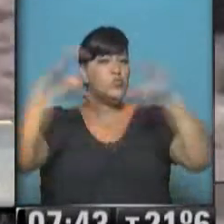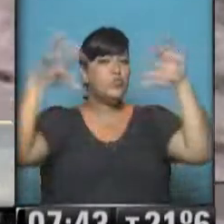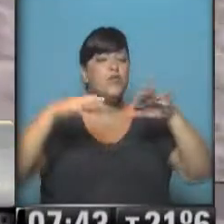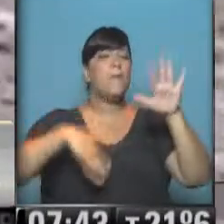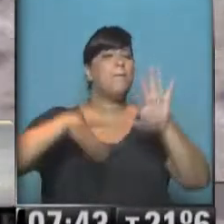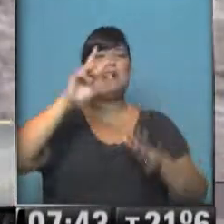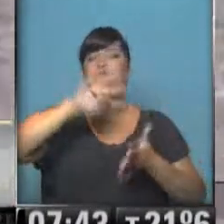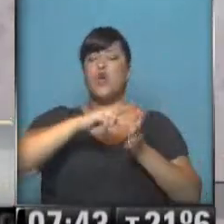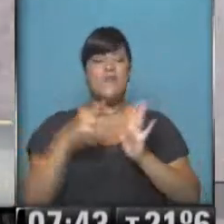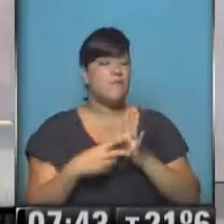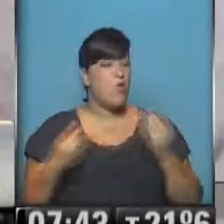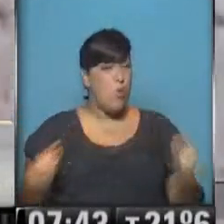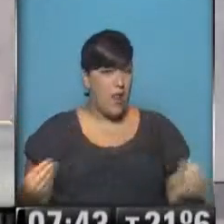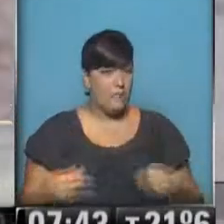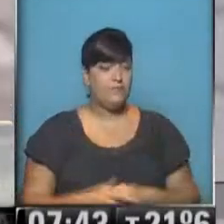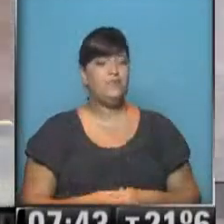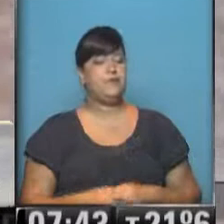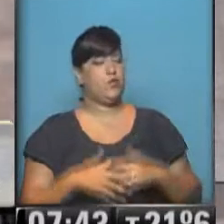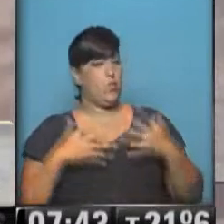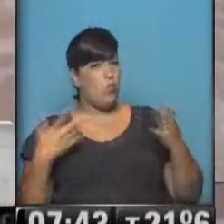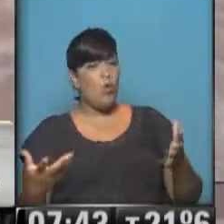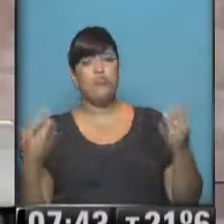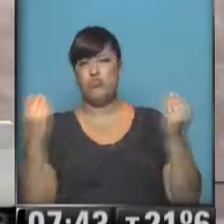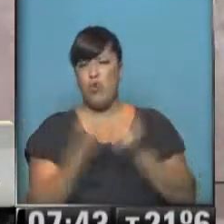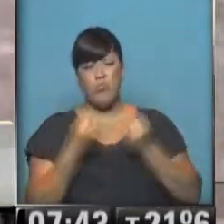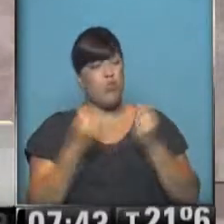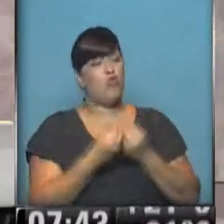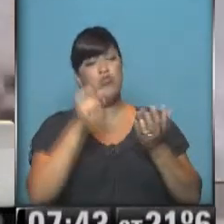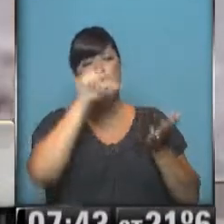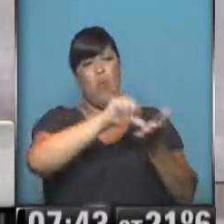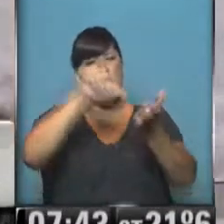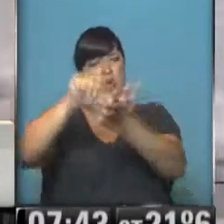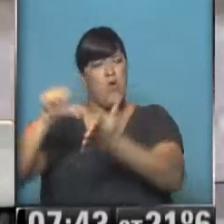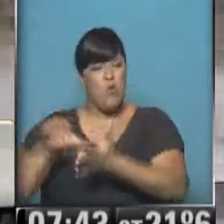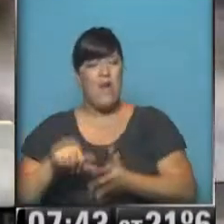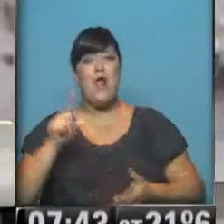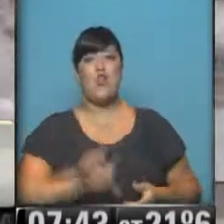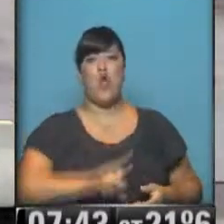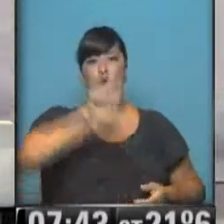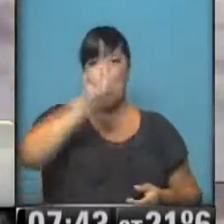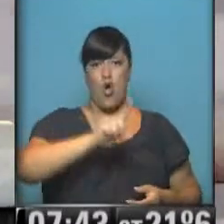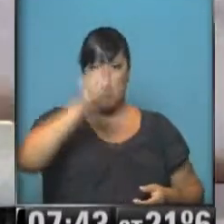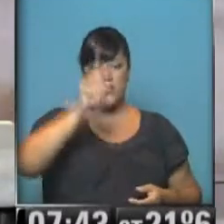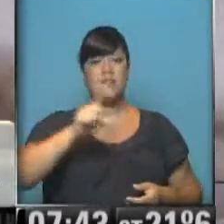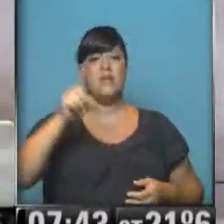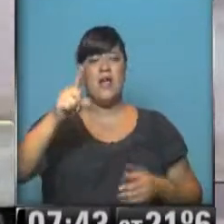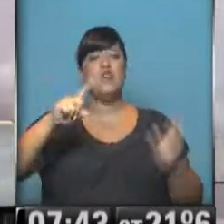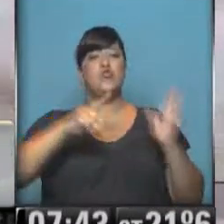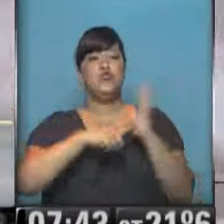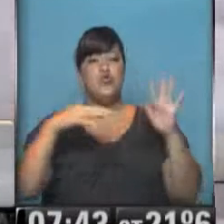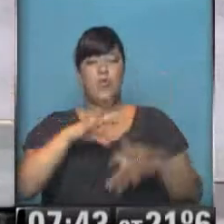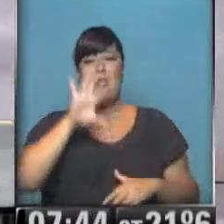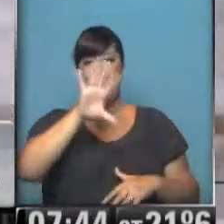¿Cuál sería ese mapa? Bueno, hay muchísima afectación en toda la zona norte, al norte de la ciudad de Córdoba.